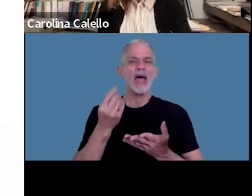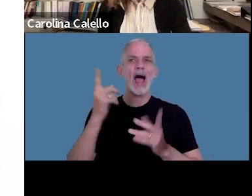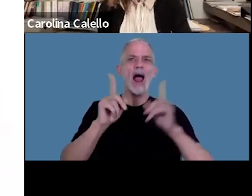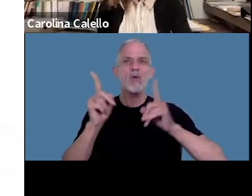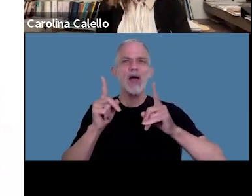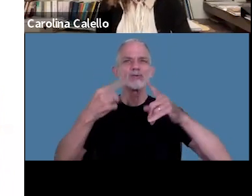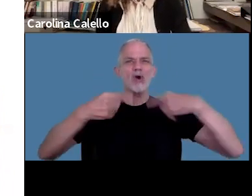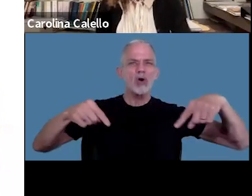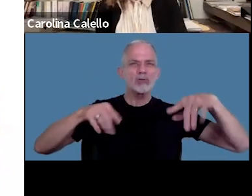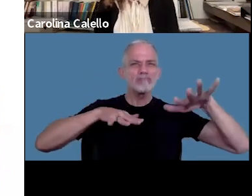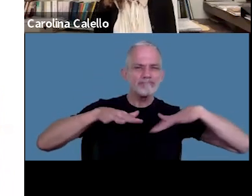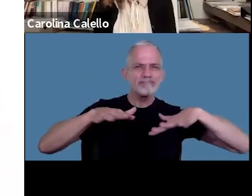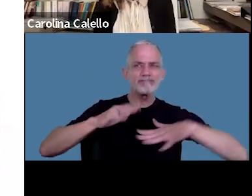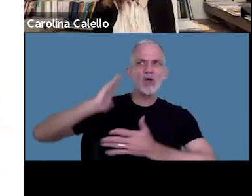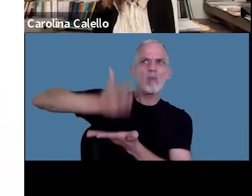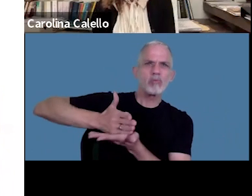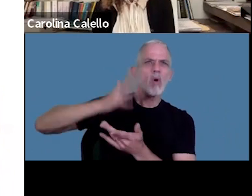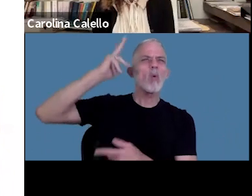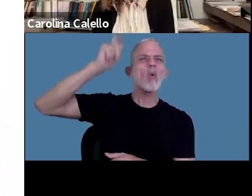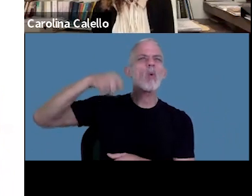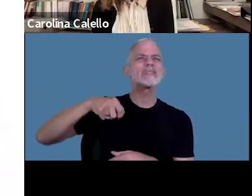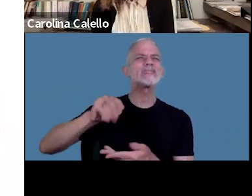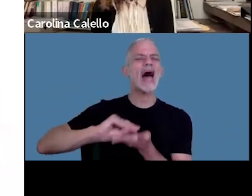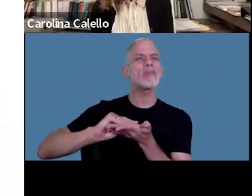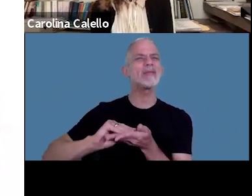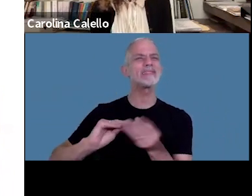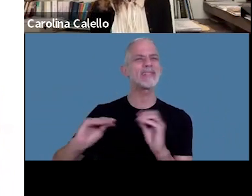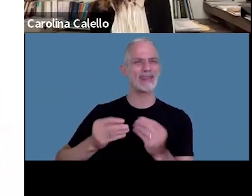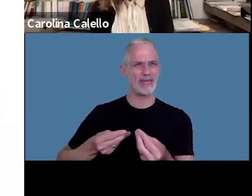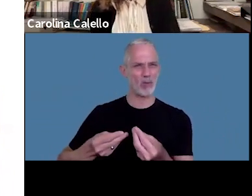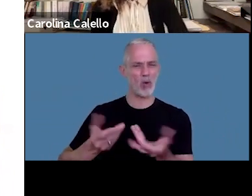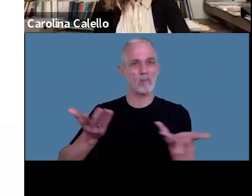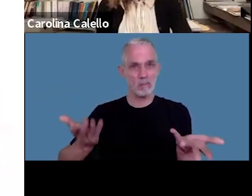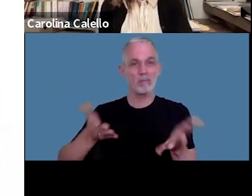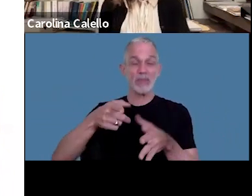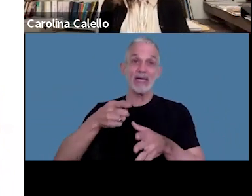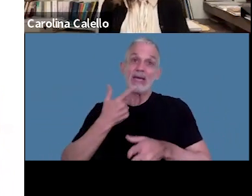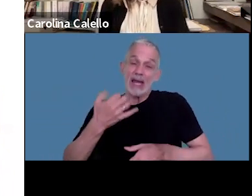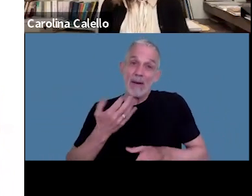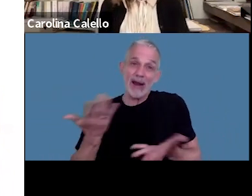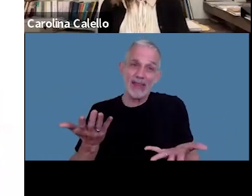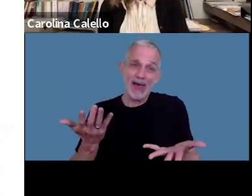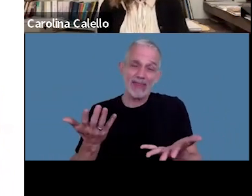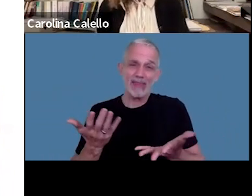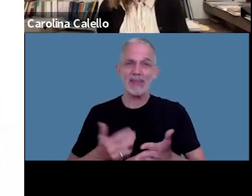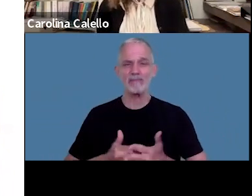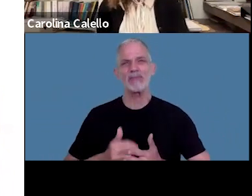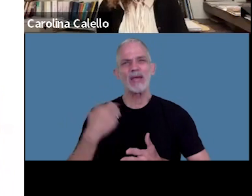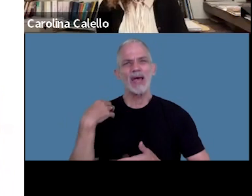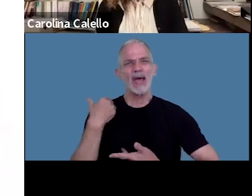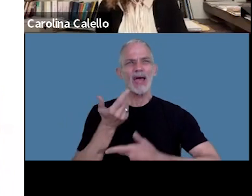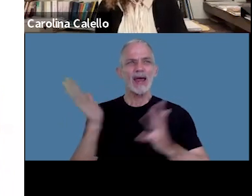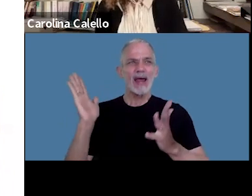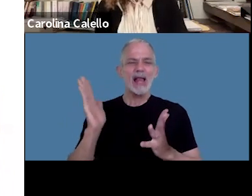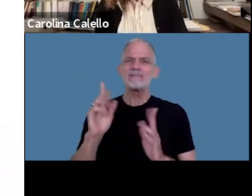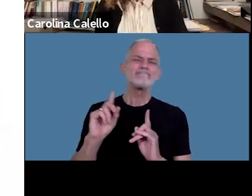actos sean emitidos por un juez administrativo y la verdad es que en general no se